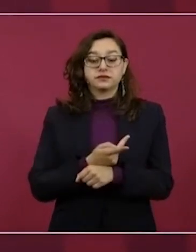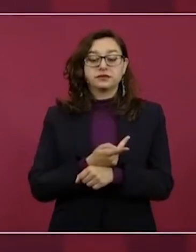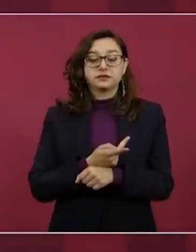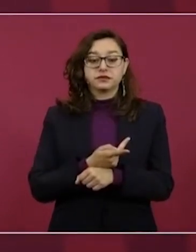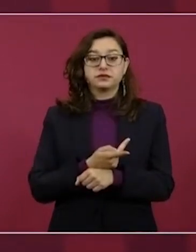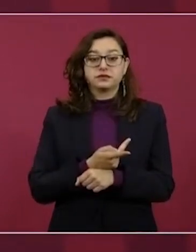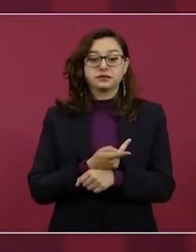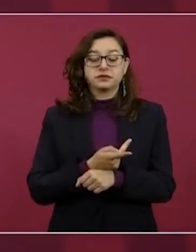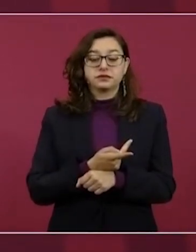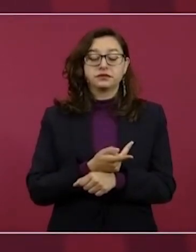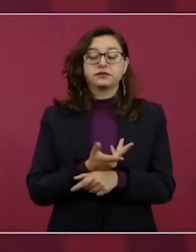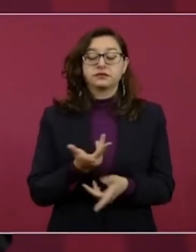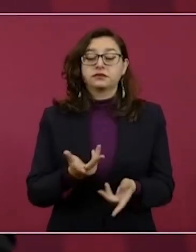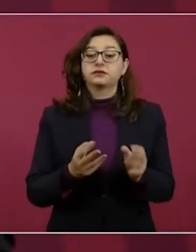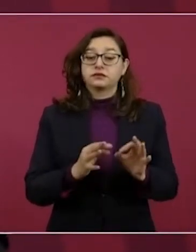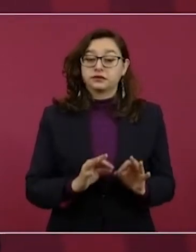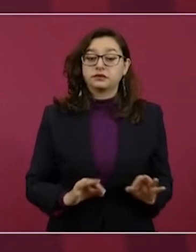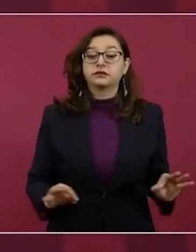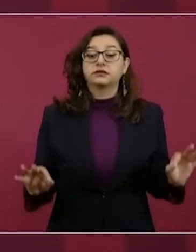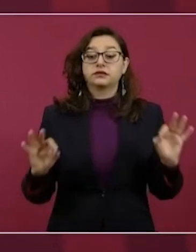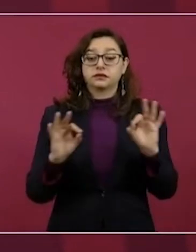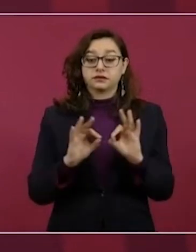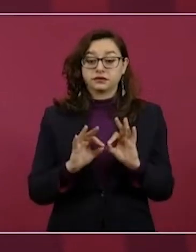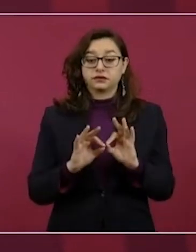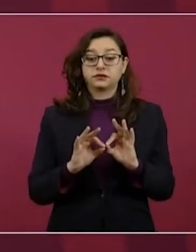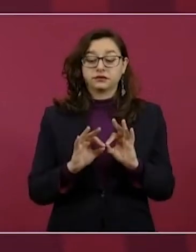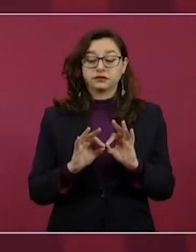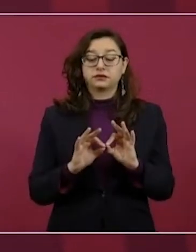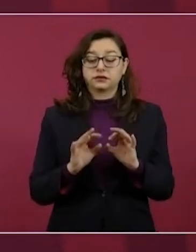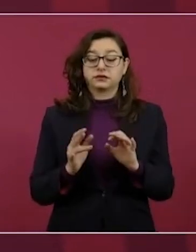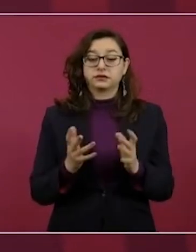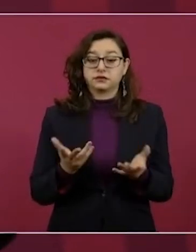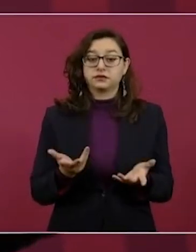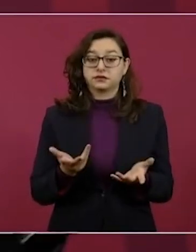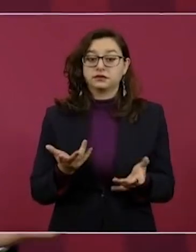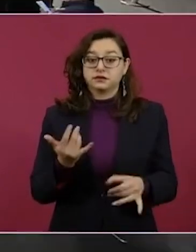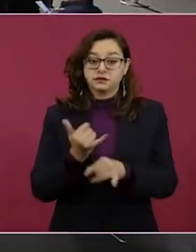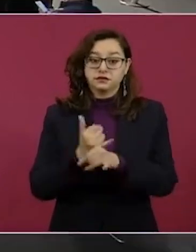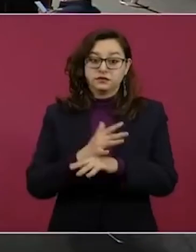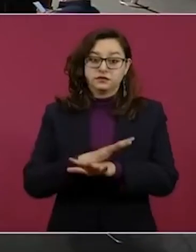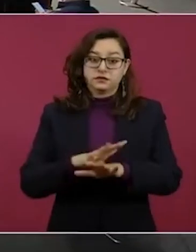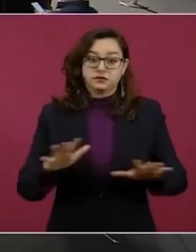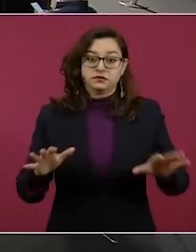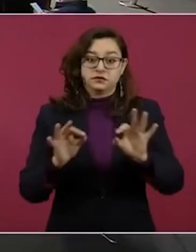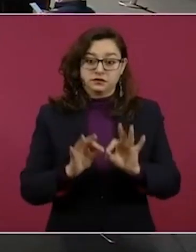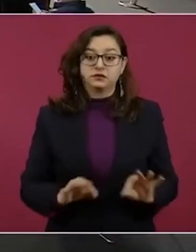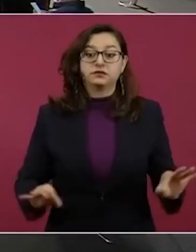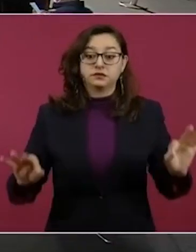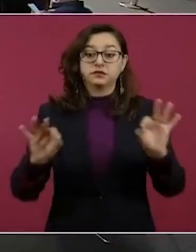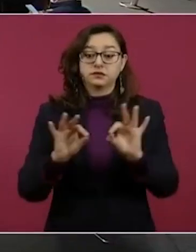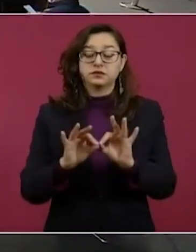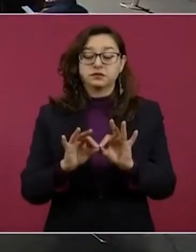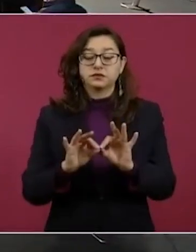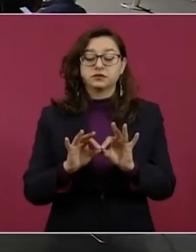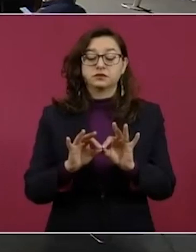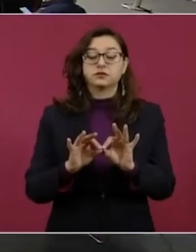esto también es importante informarlo, porque si no, no